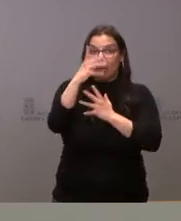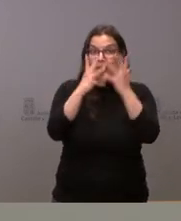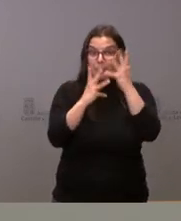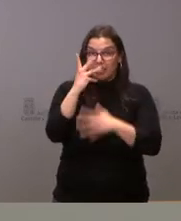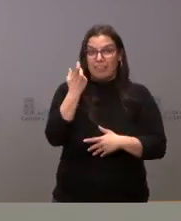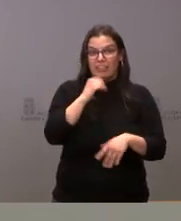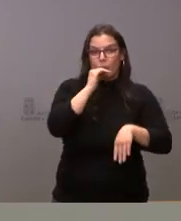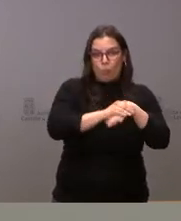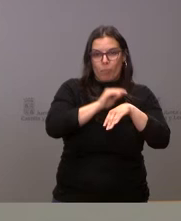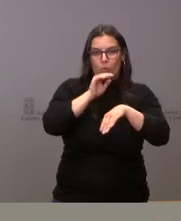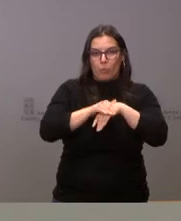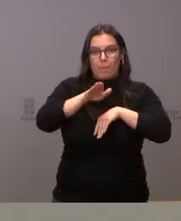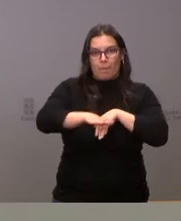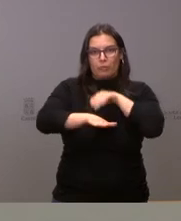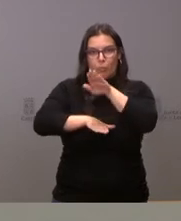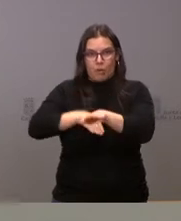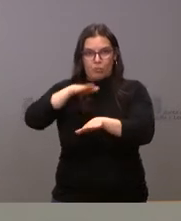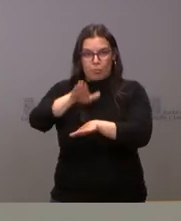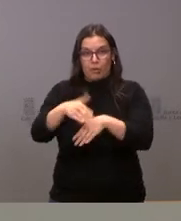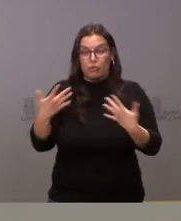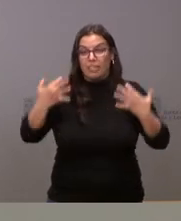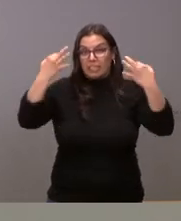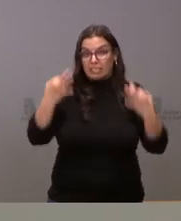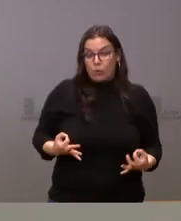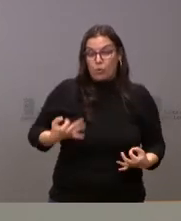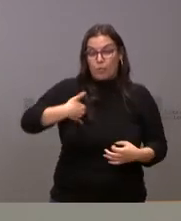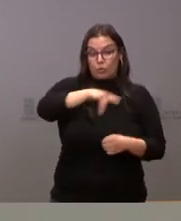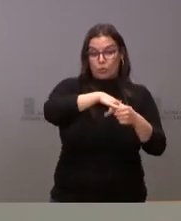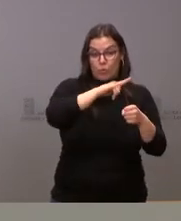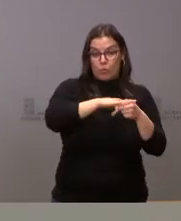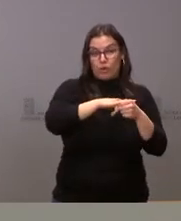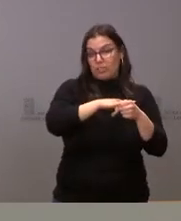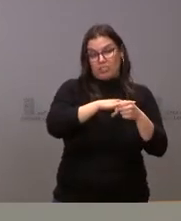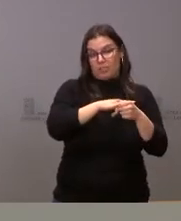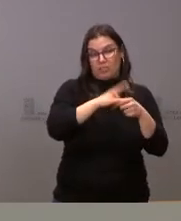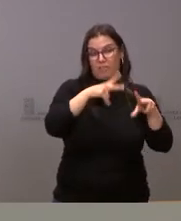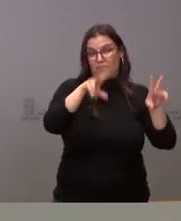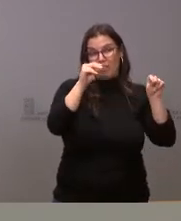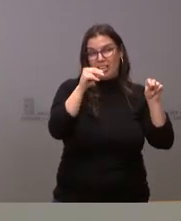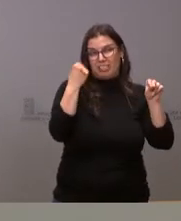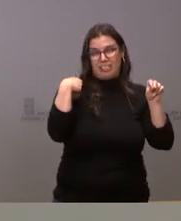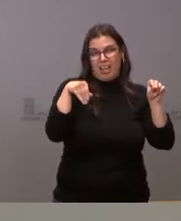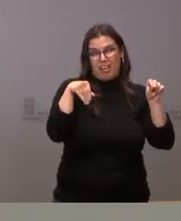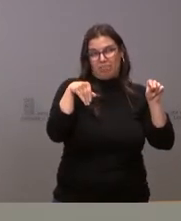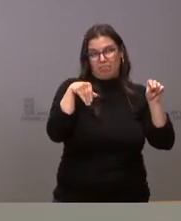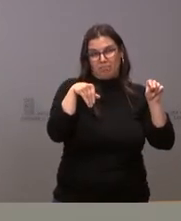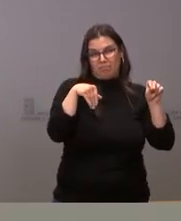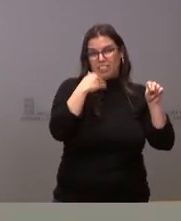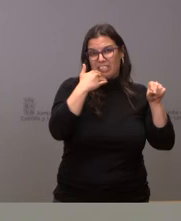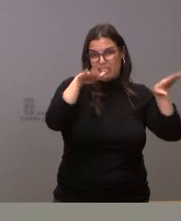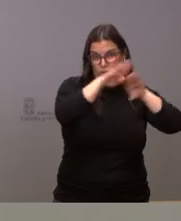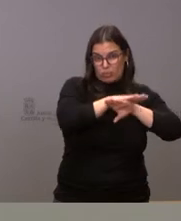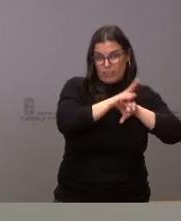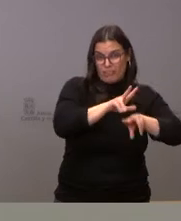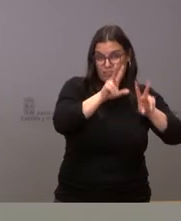preciso cumplir. Seguramente, la jornada del lunes acabe a última hora de la tarde, incluso ya por la noche.